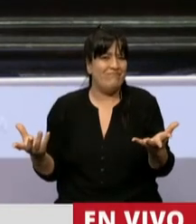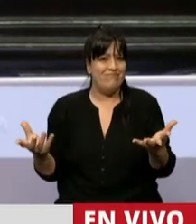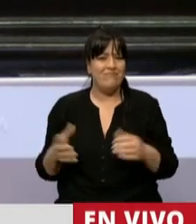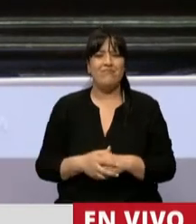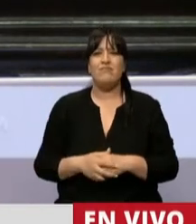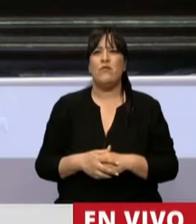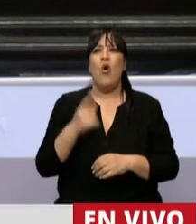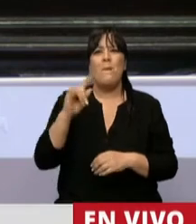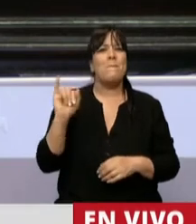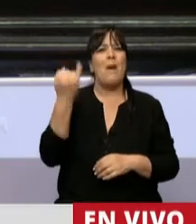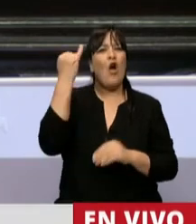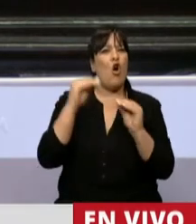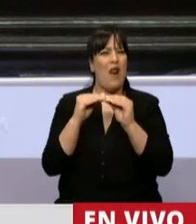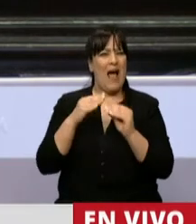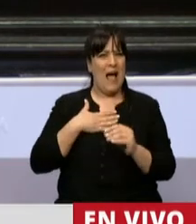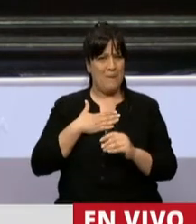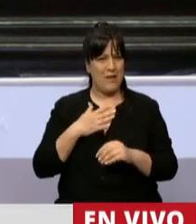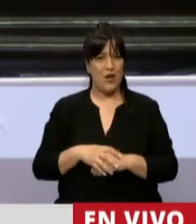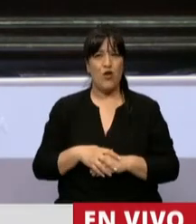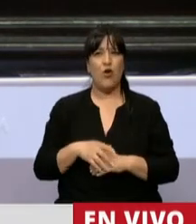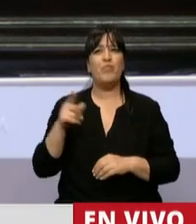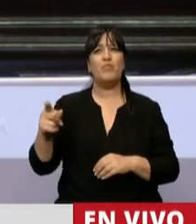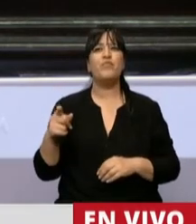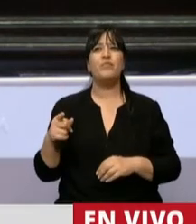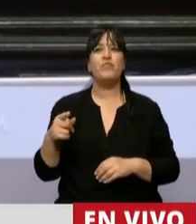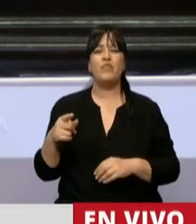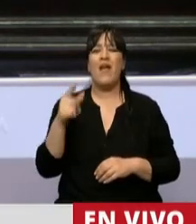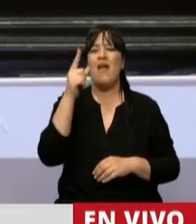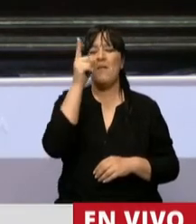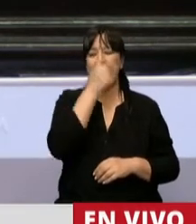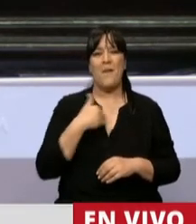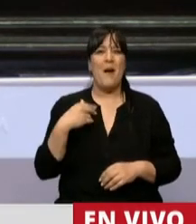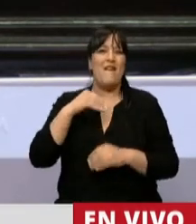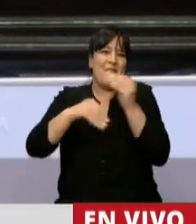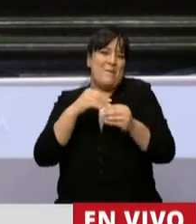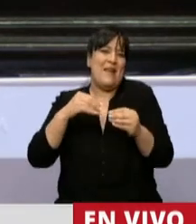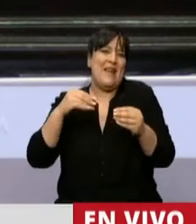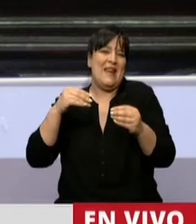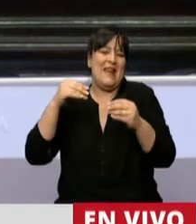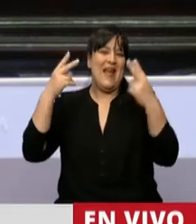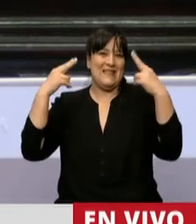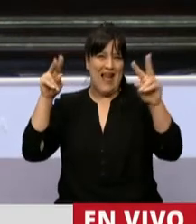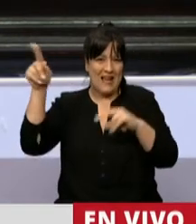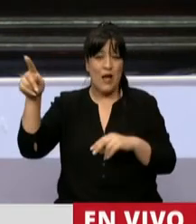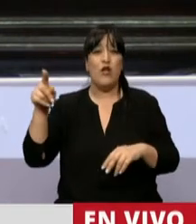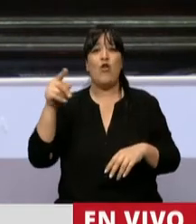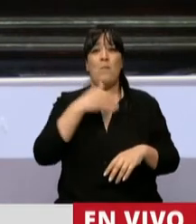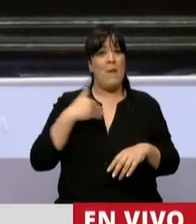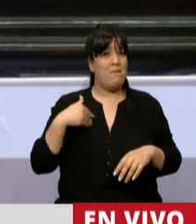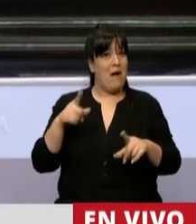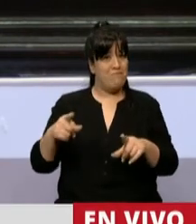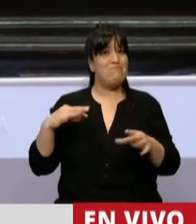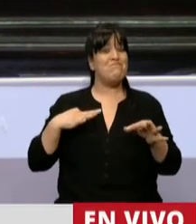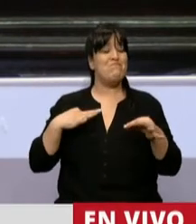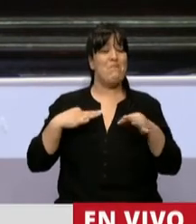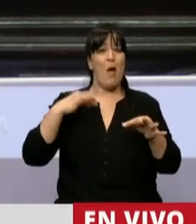Uno de mis mejores amigos es hijo de una familia de inmigrantes. Su mamá, como la mía, es modista y